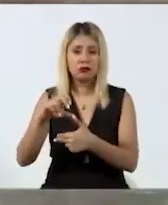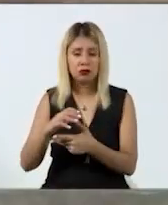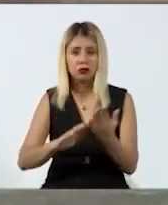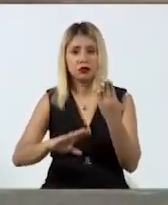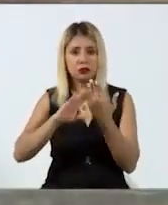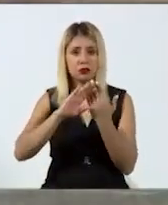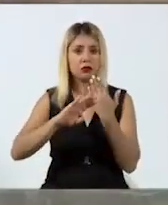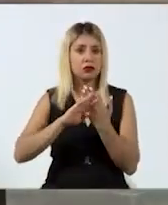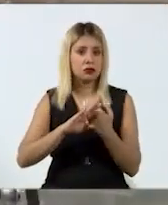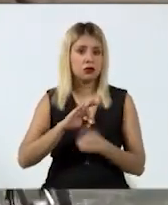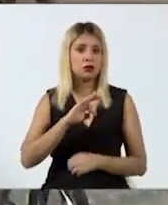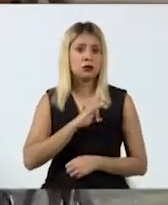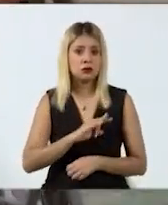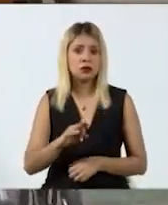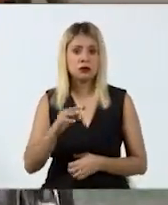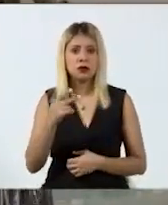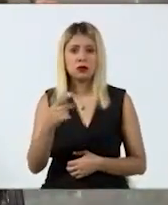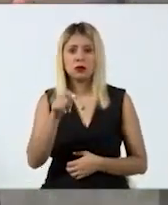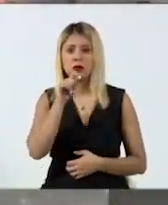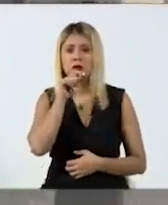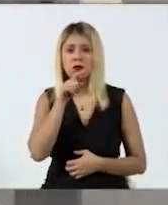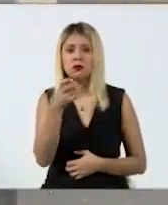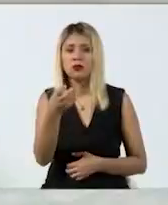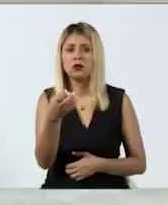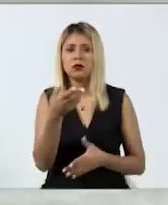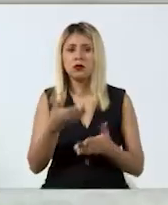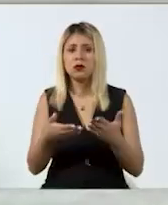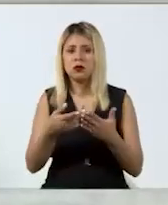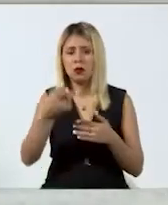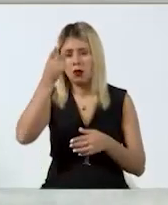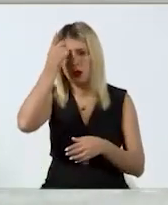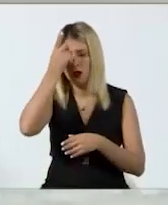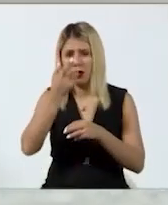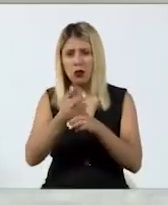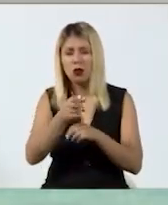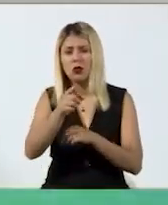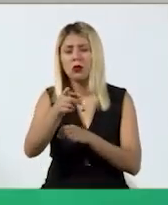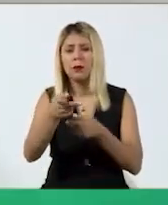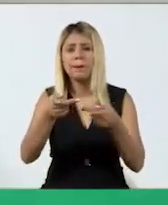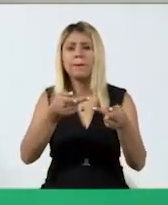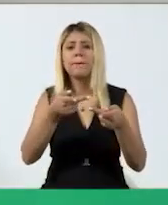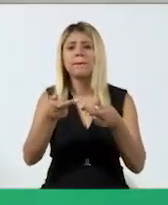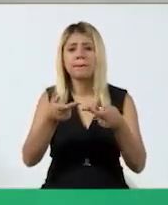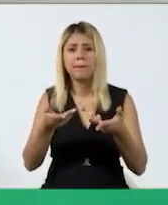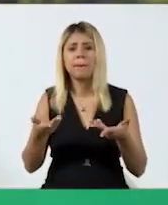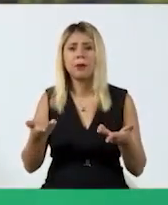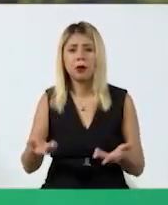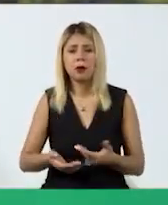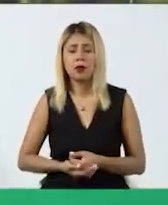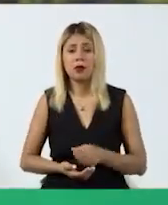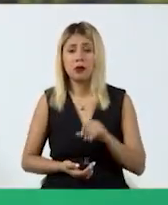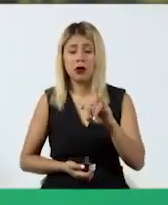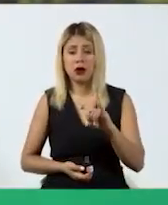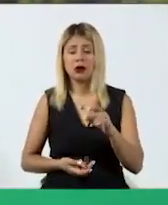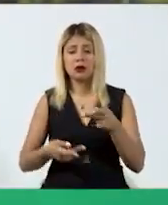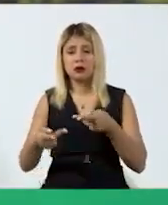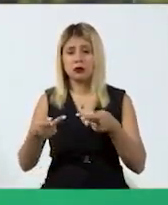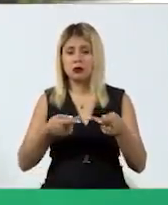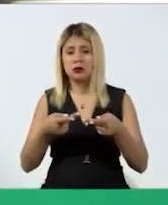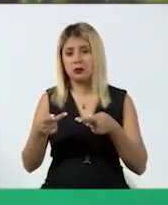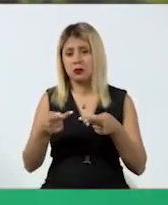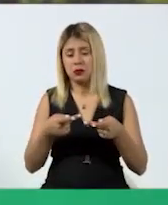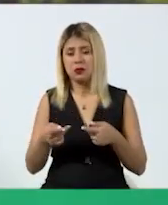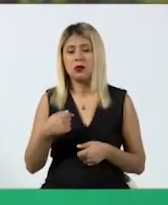importantes aquí a Jalisco. En ese sentido, director, ¿cómo se están preparando ustedes? Tenemos una preparación permanente,